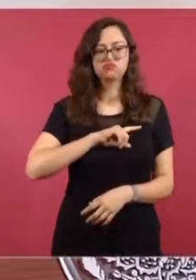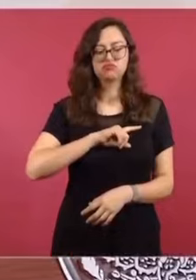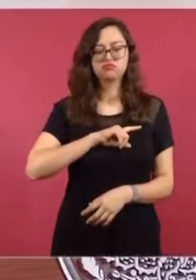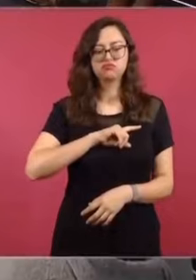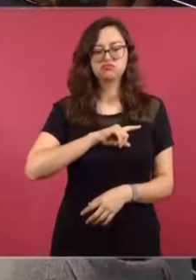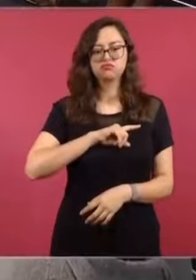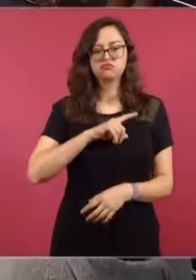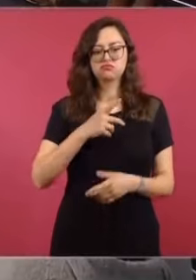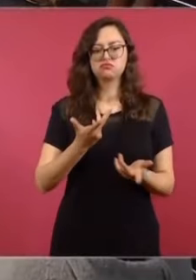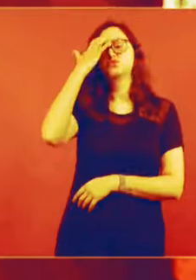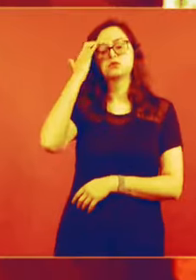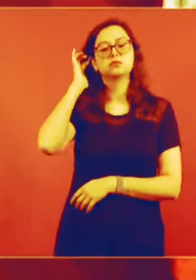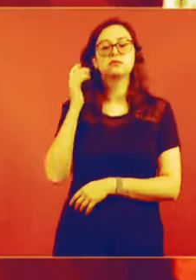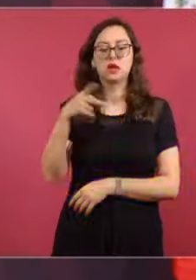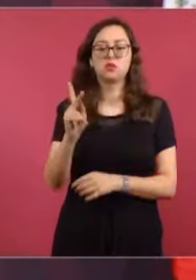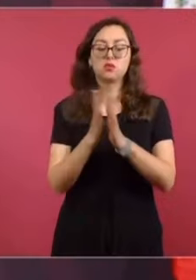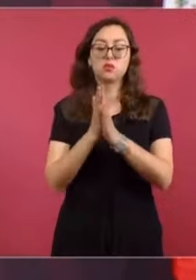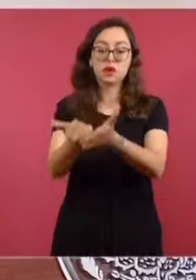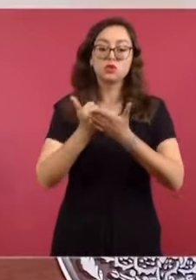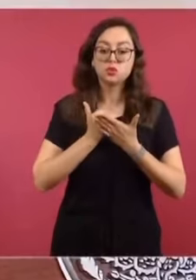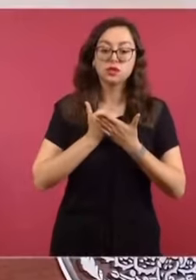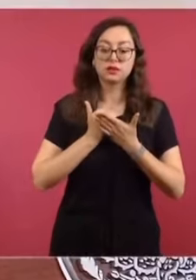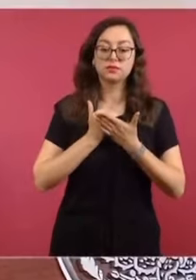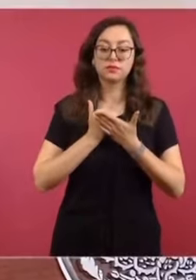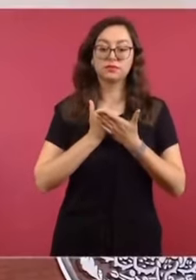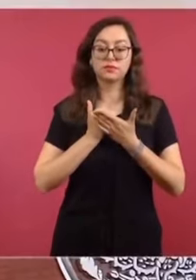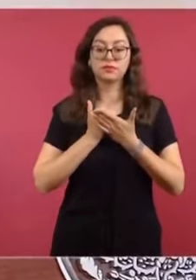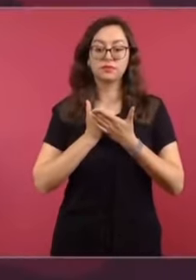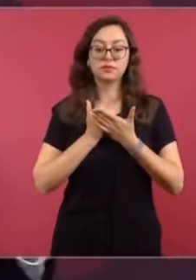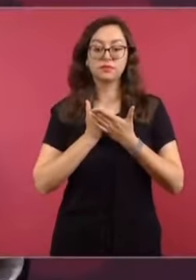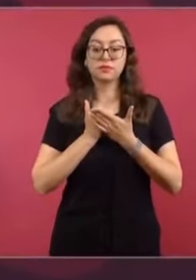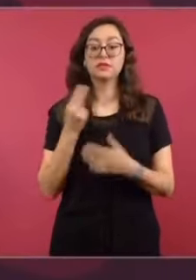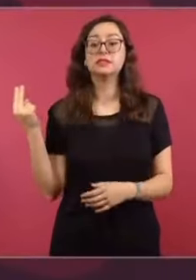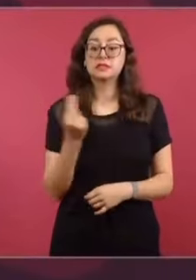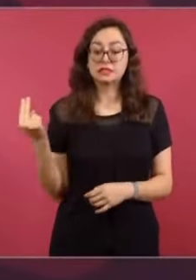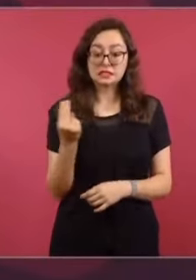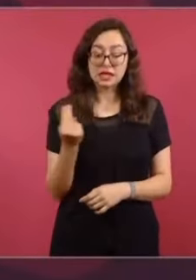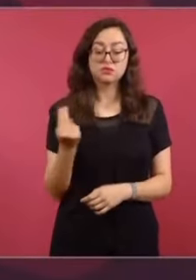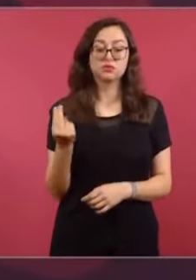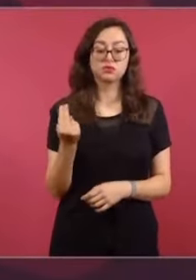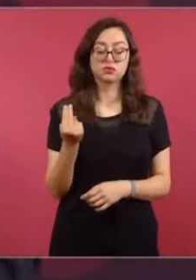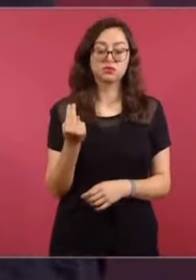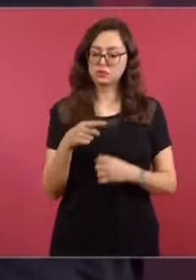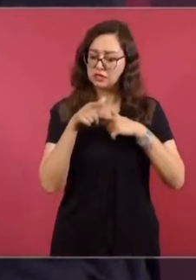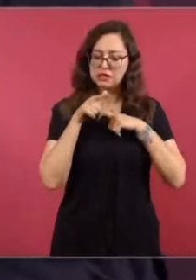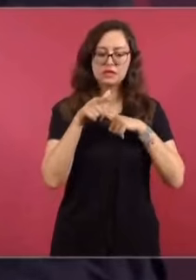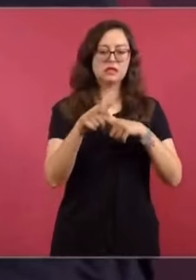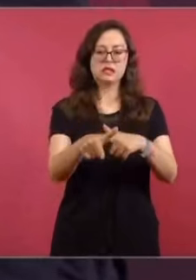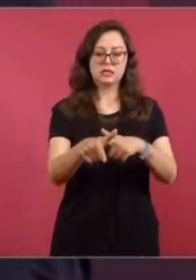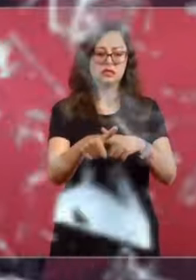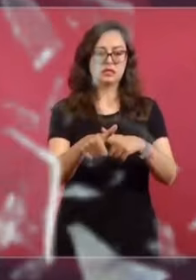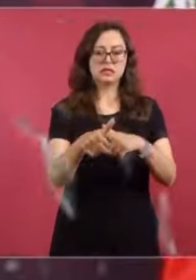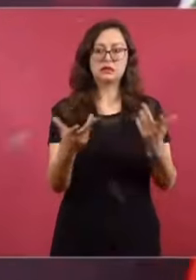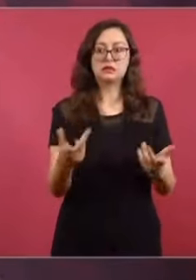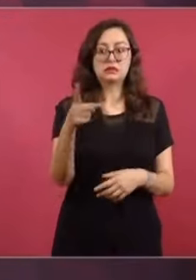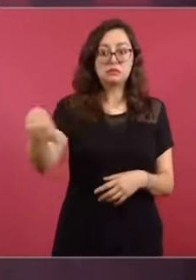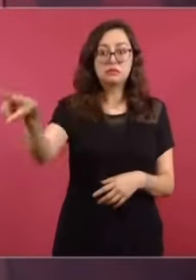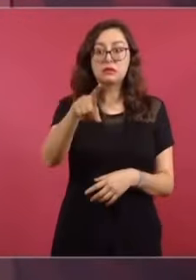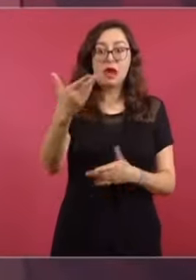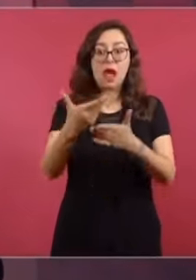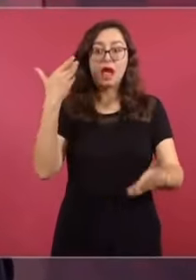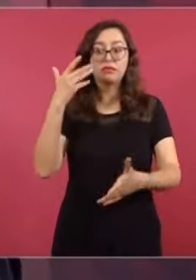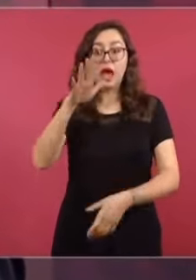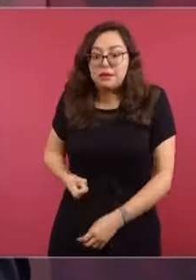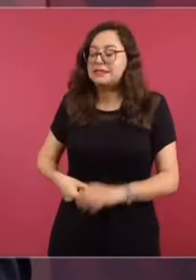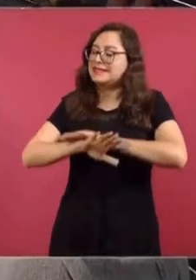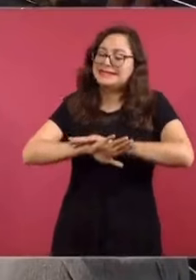reconocer que nos ayuden a que se termine de romper el